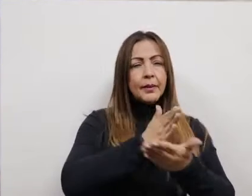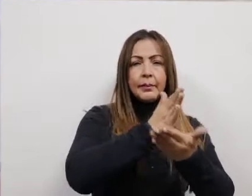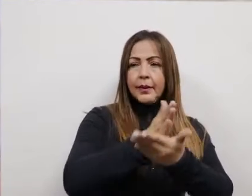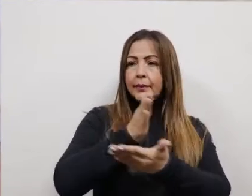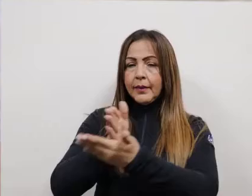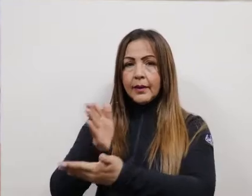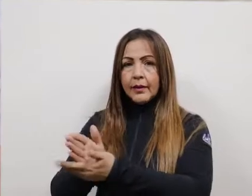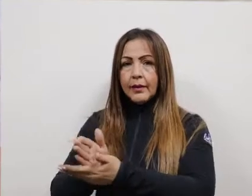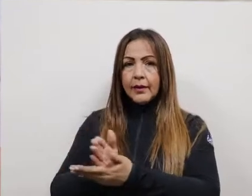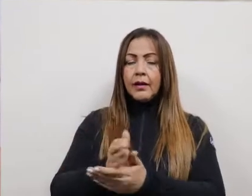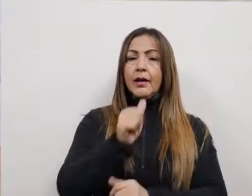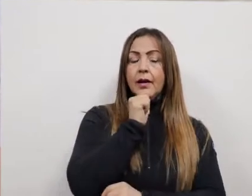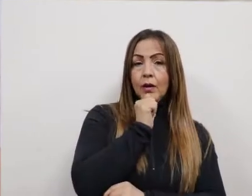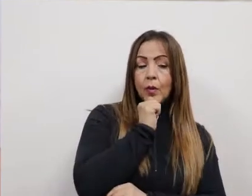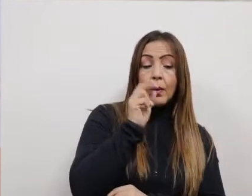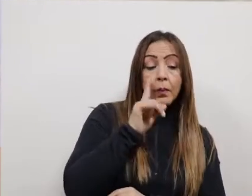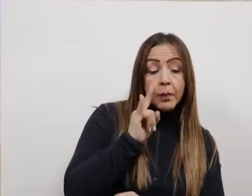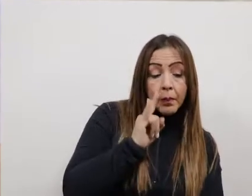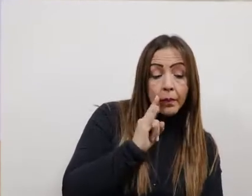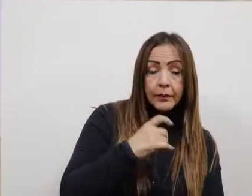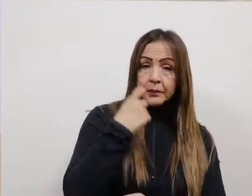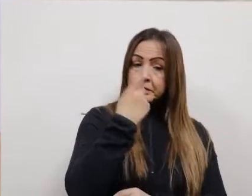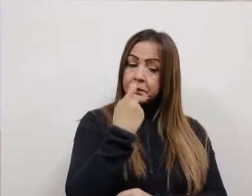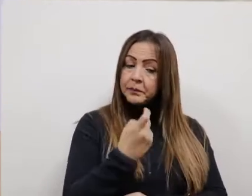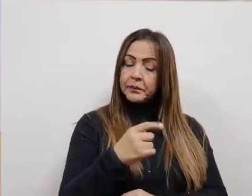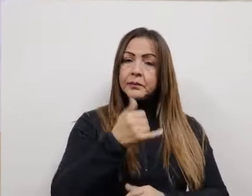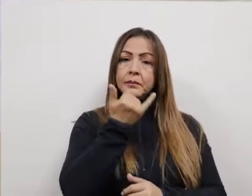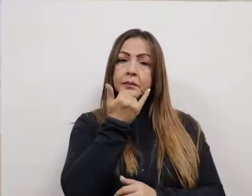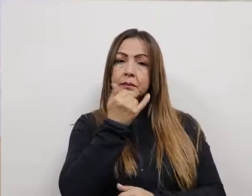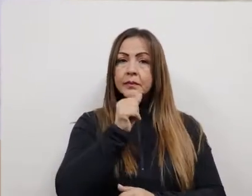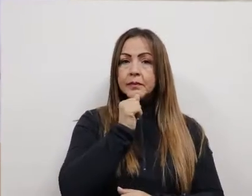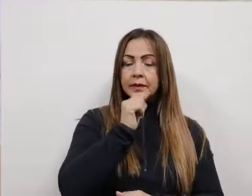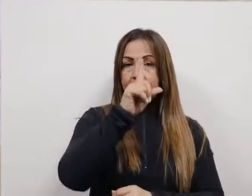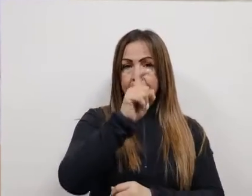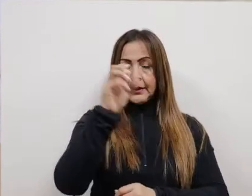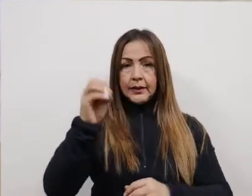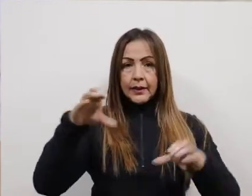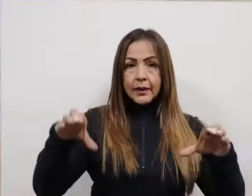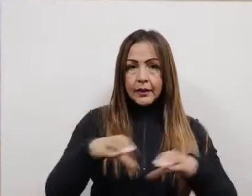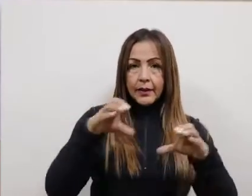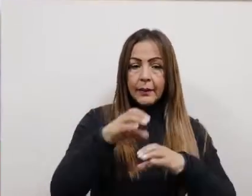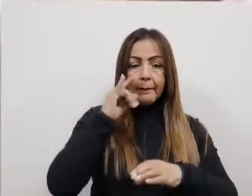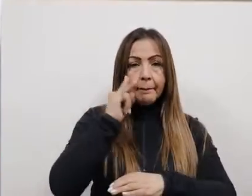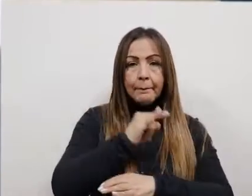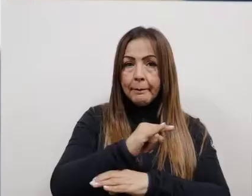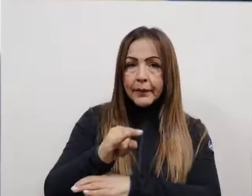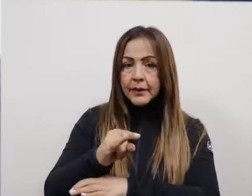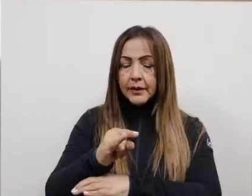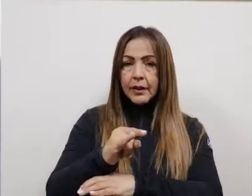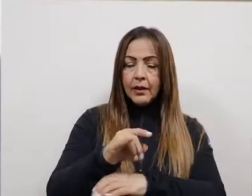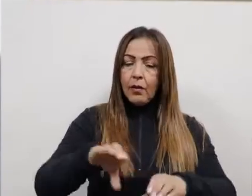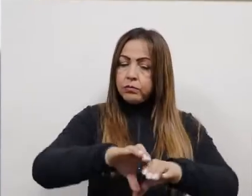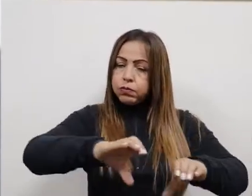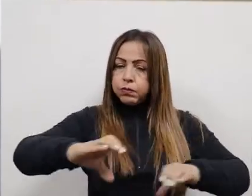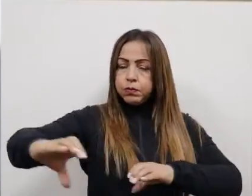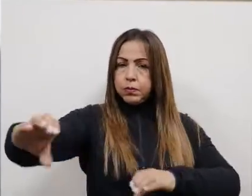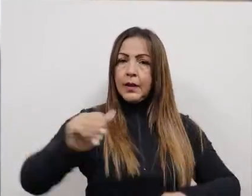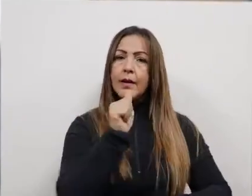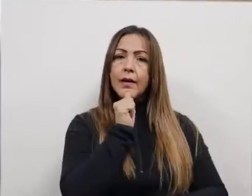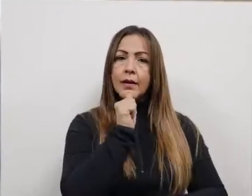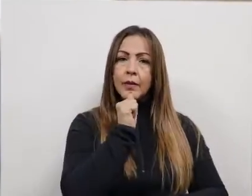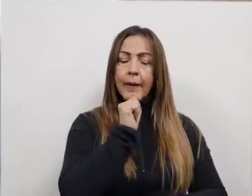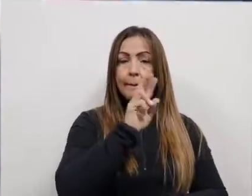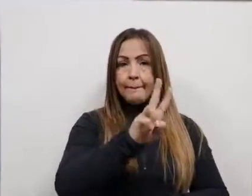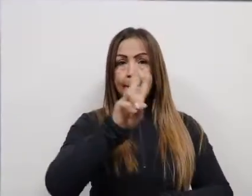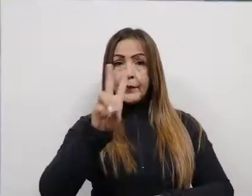los diferentes sistemas de acueducto del municipio de Zipaquirá. Hemos realizado 60 actividades de vigilancia en la red de la